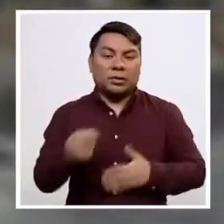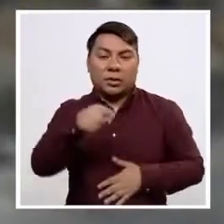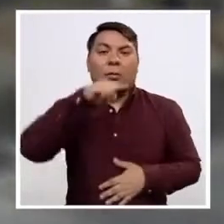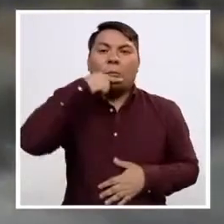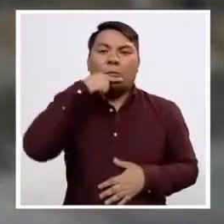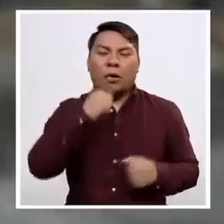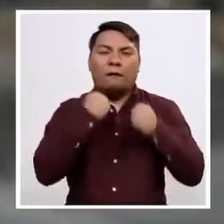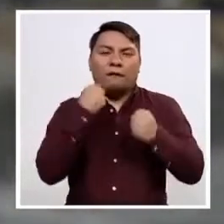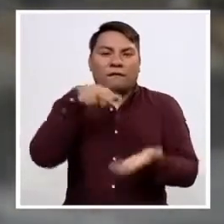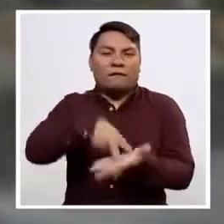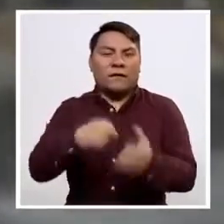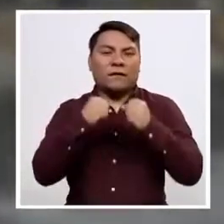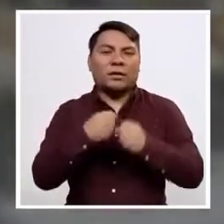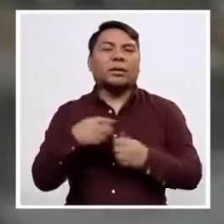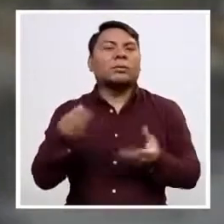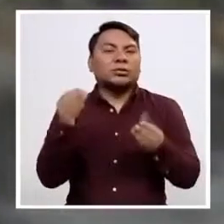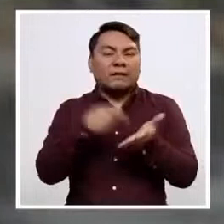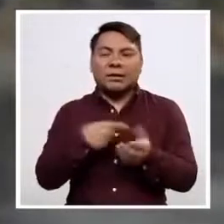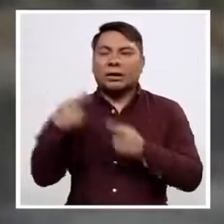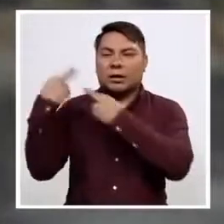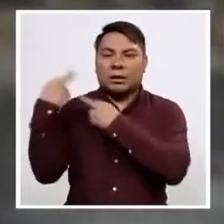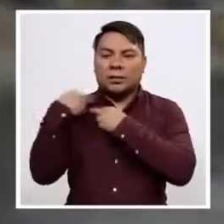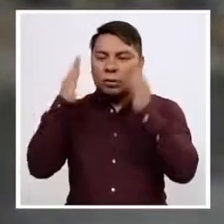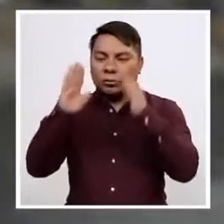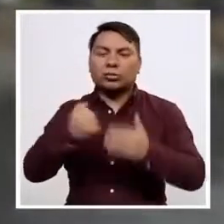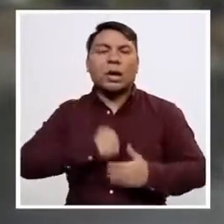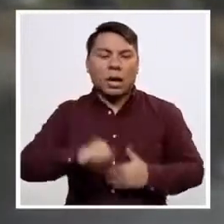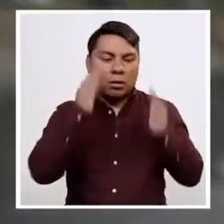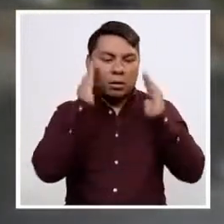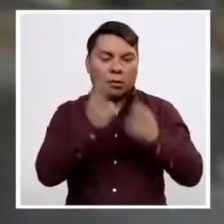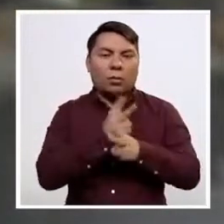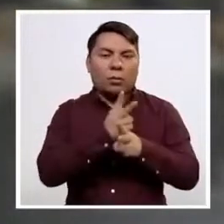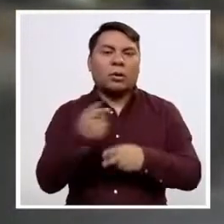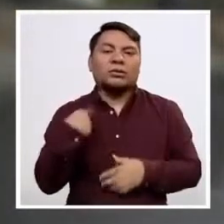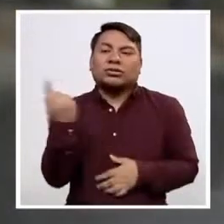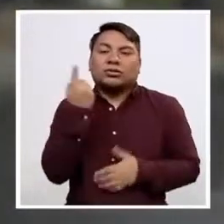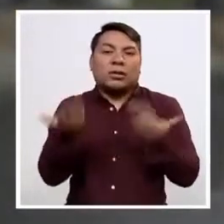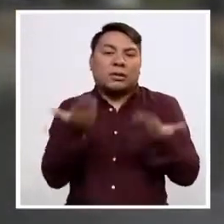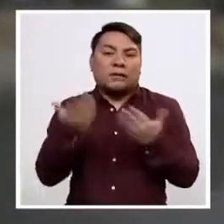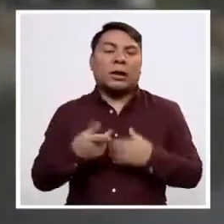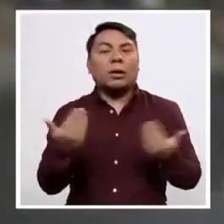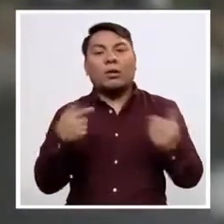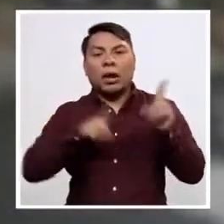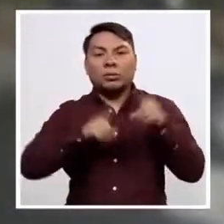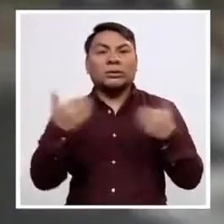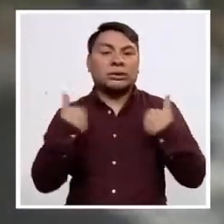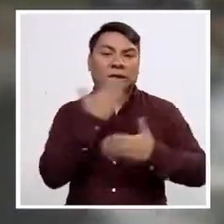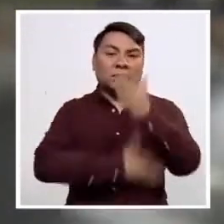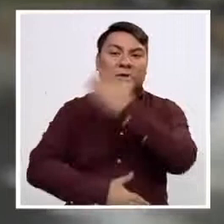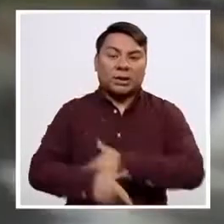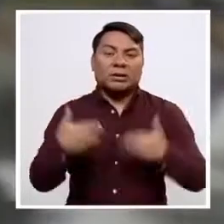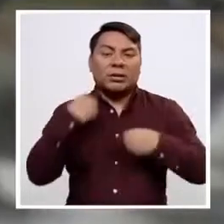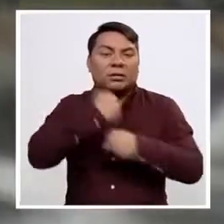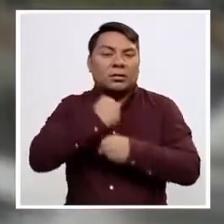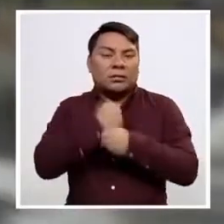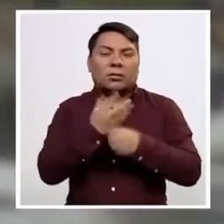rol. Mujeres que tienen que muchas veces mantener a sus hijos porque se quedaron solas y tienen discapacidad y